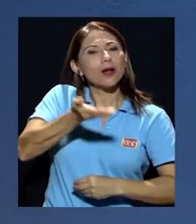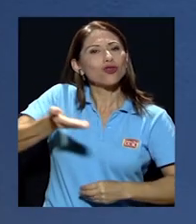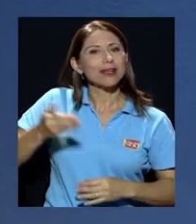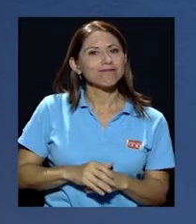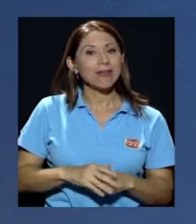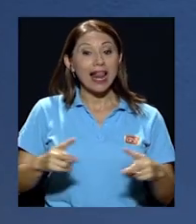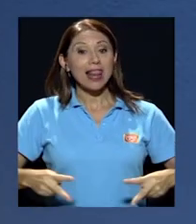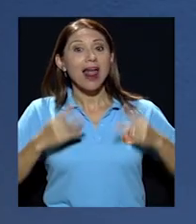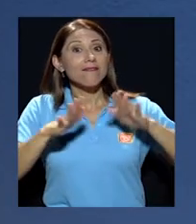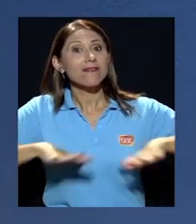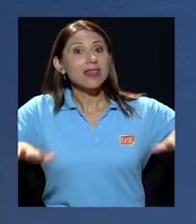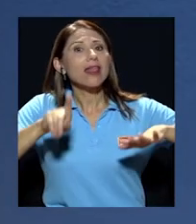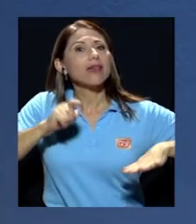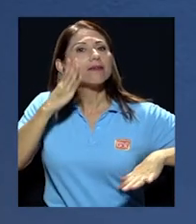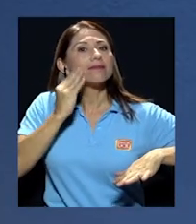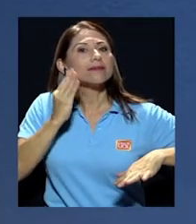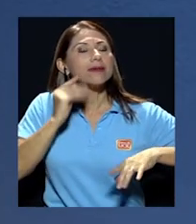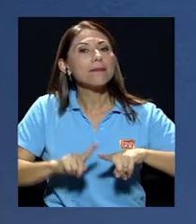vivirla, pero hay que vivirla sin miedo.